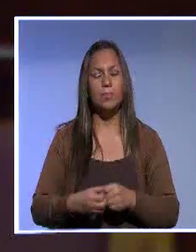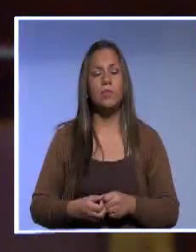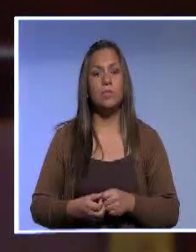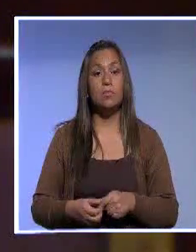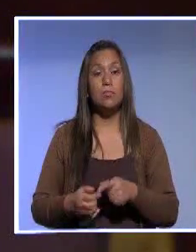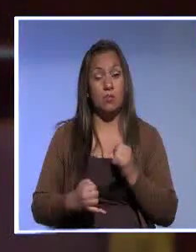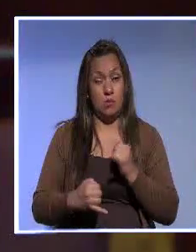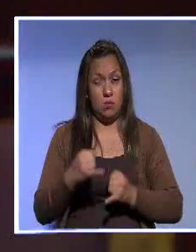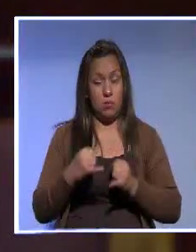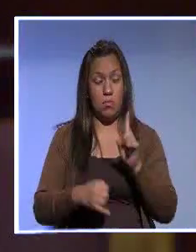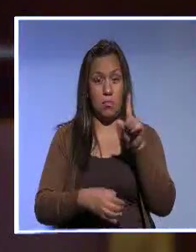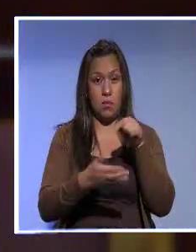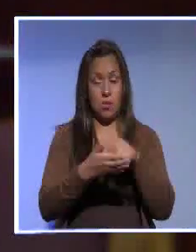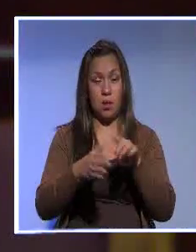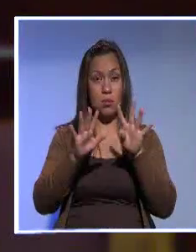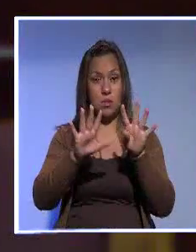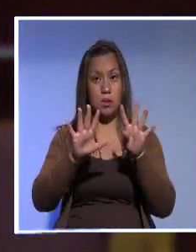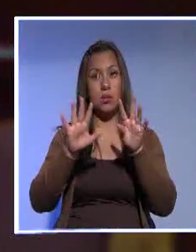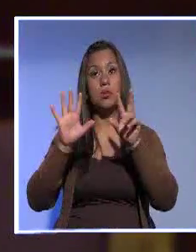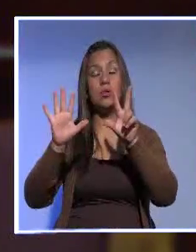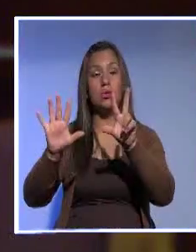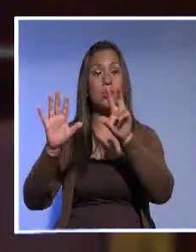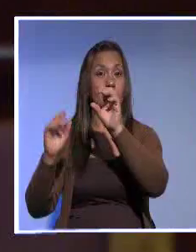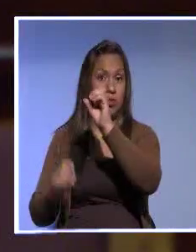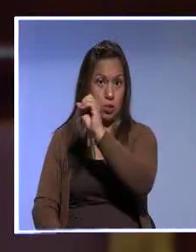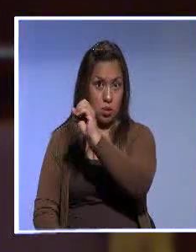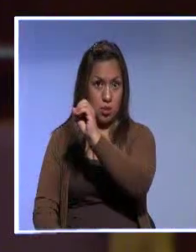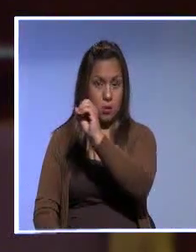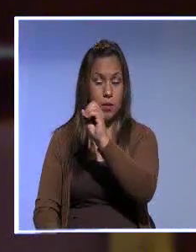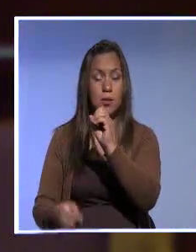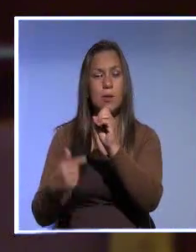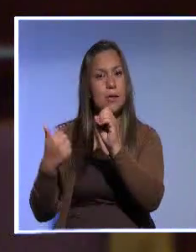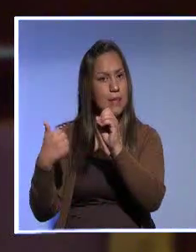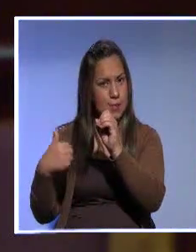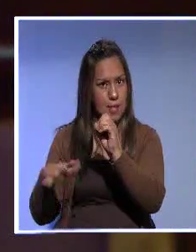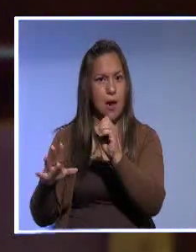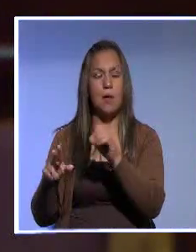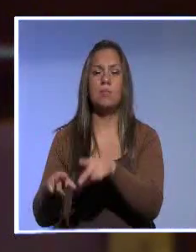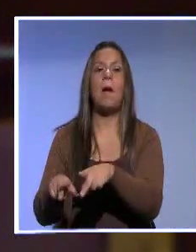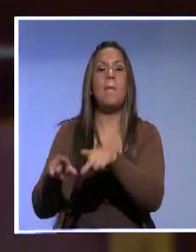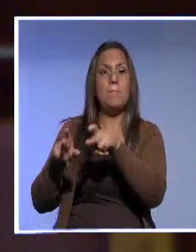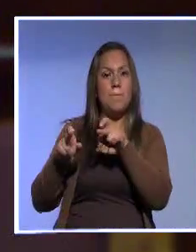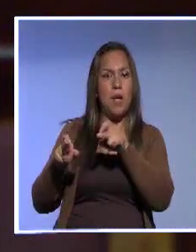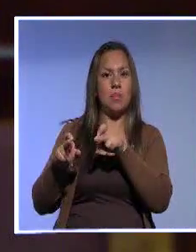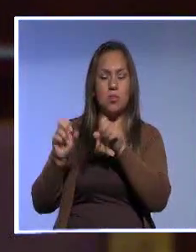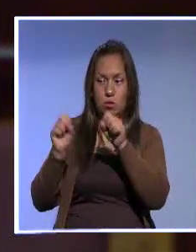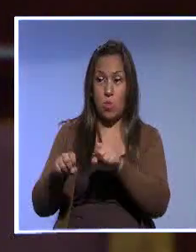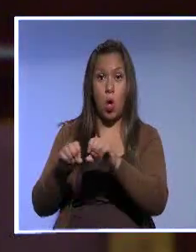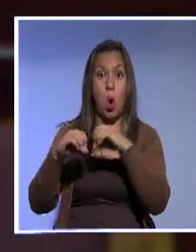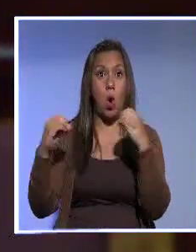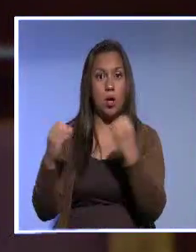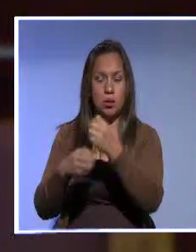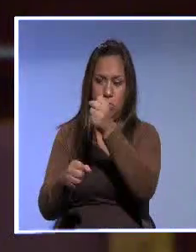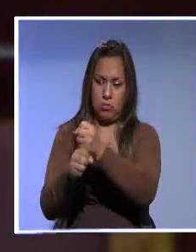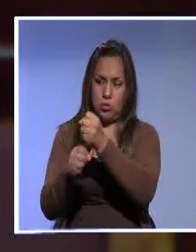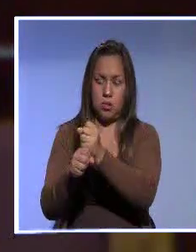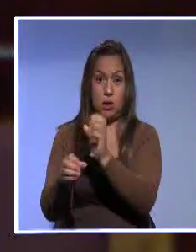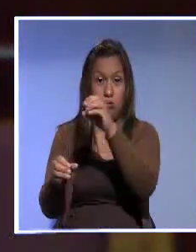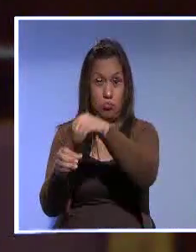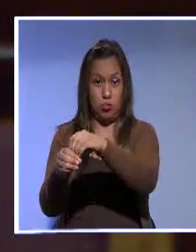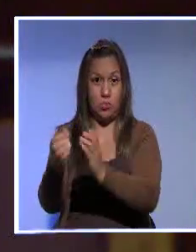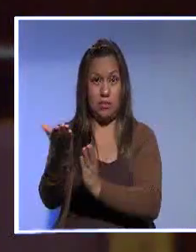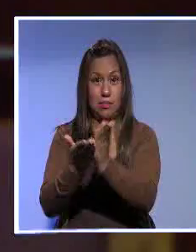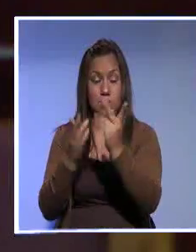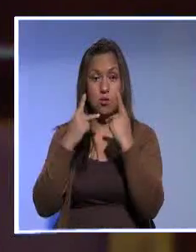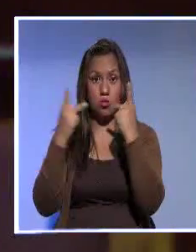fines de los años 80 también ya se permitió que, por ejemplo, las organizaciones laborables del sector público, de